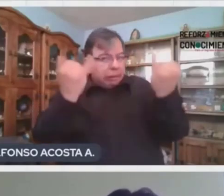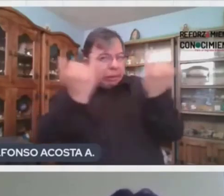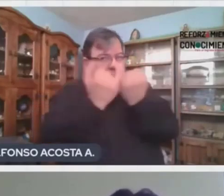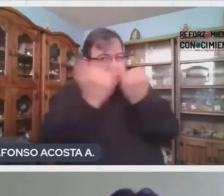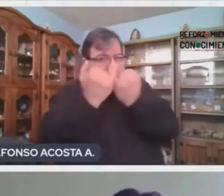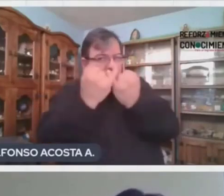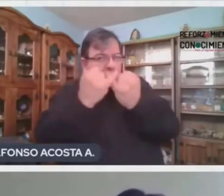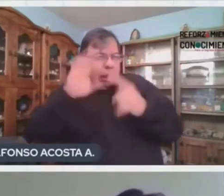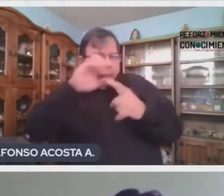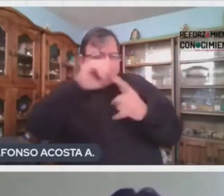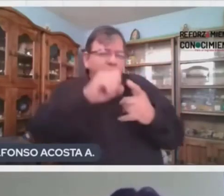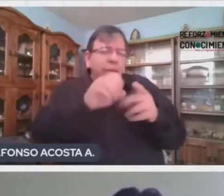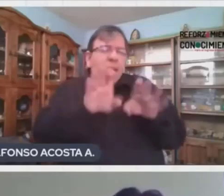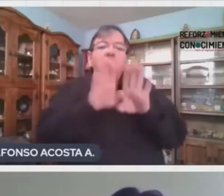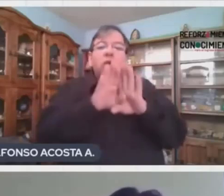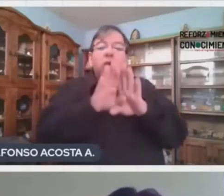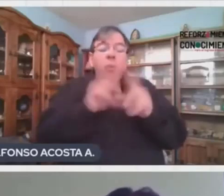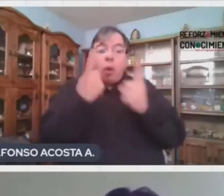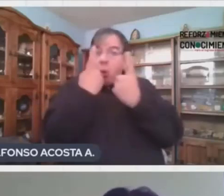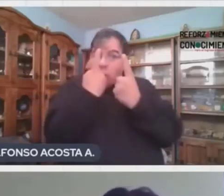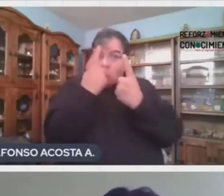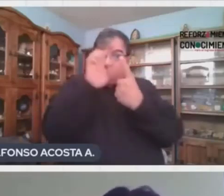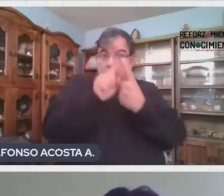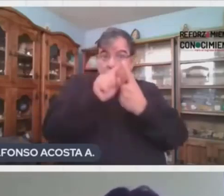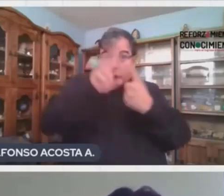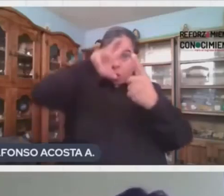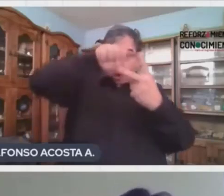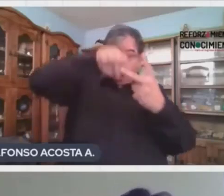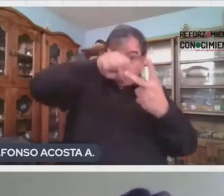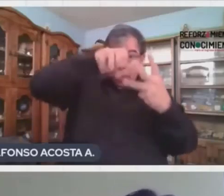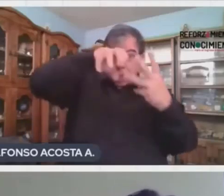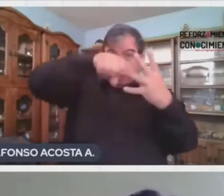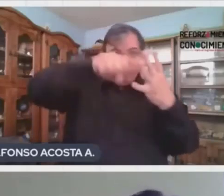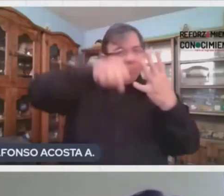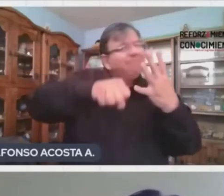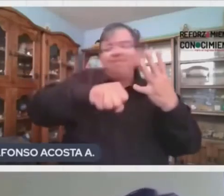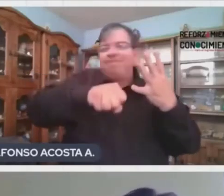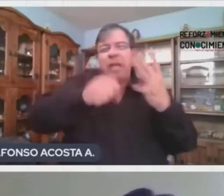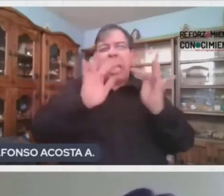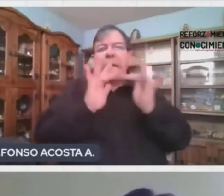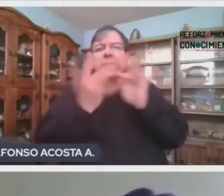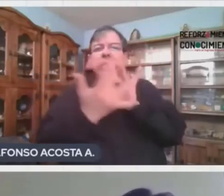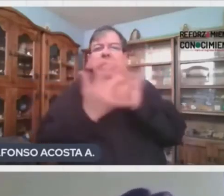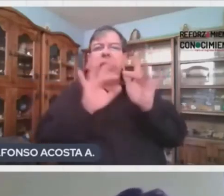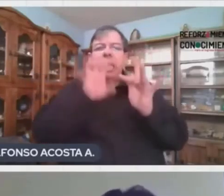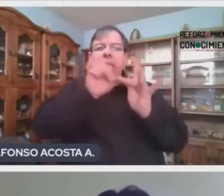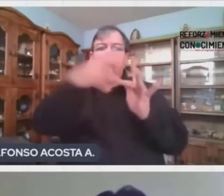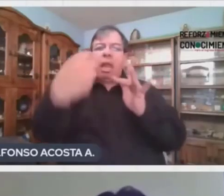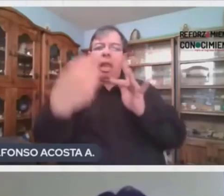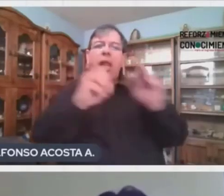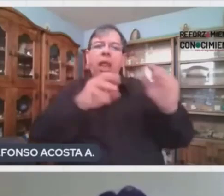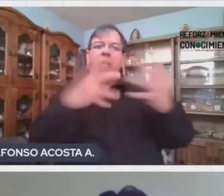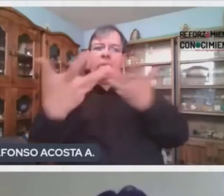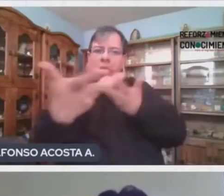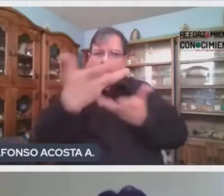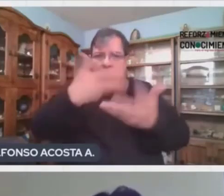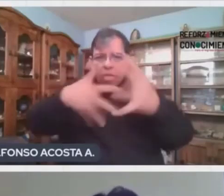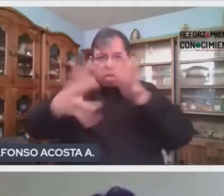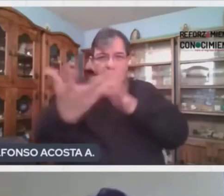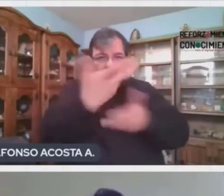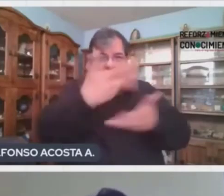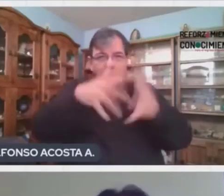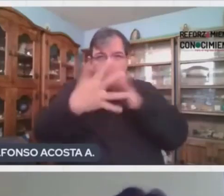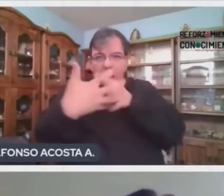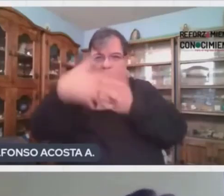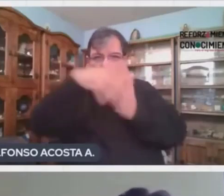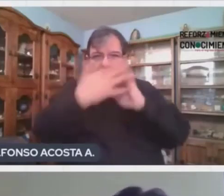sino que existen redes muy grandes de seres vivos que interactúan en un ecosistema y que son parte de la